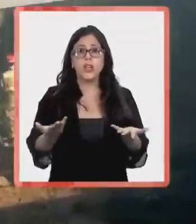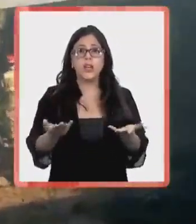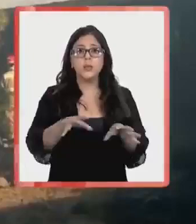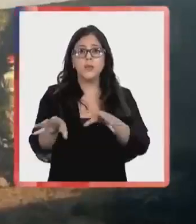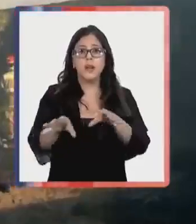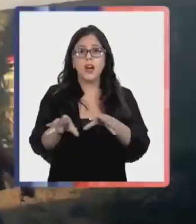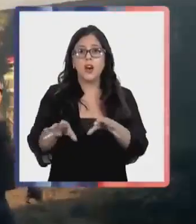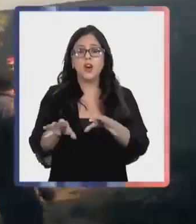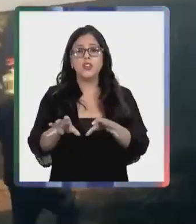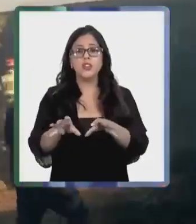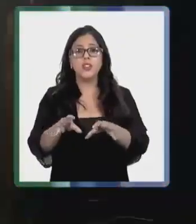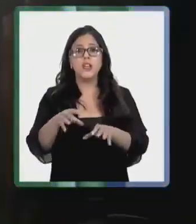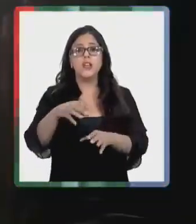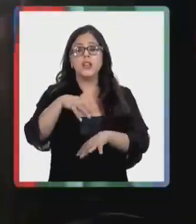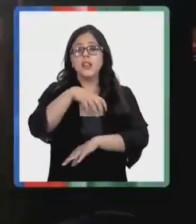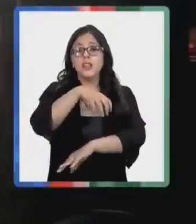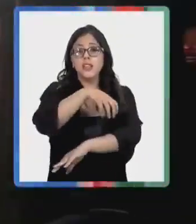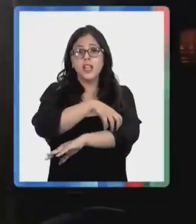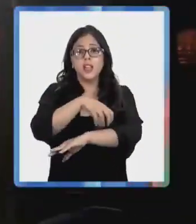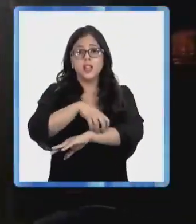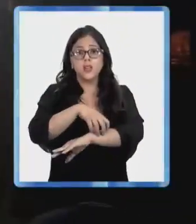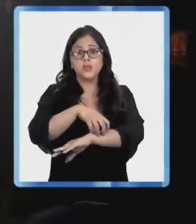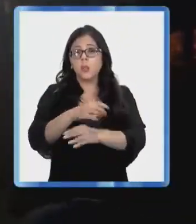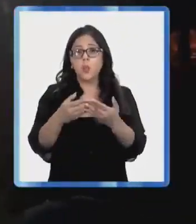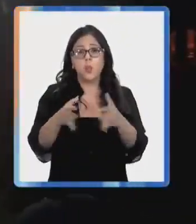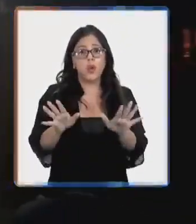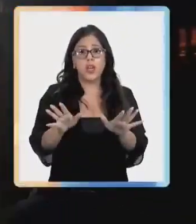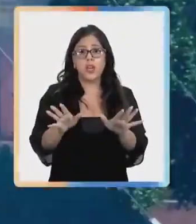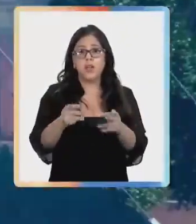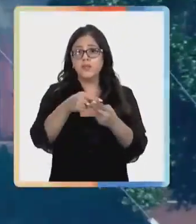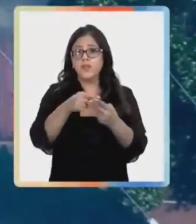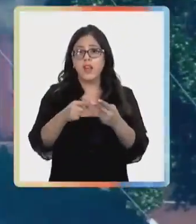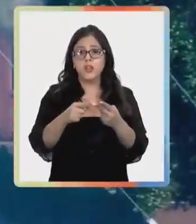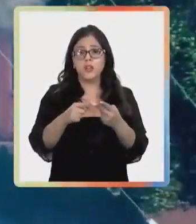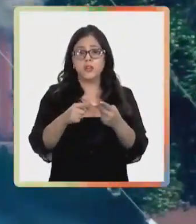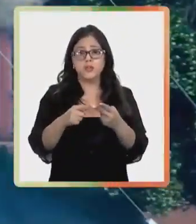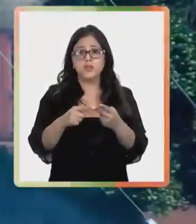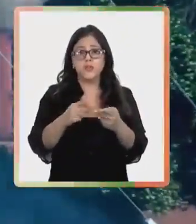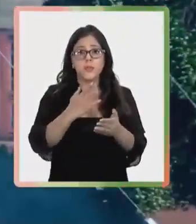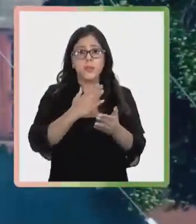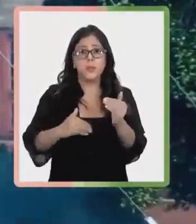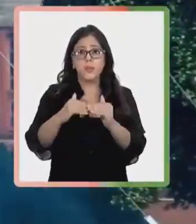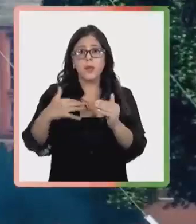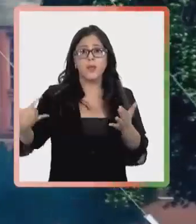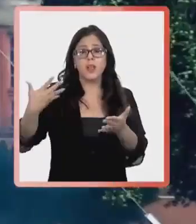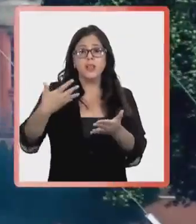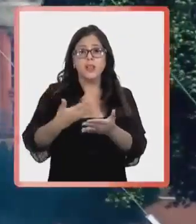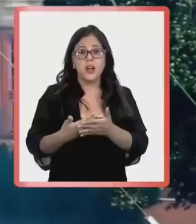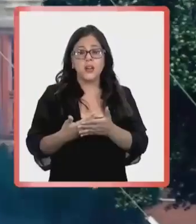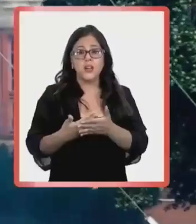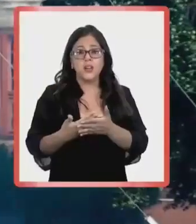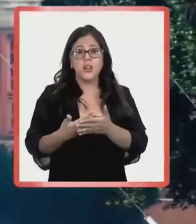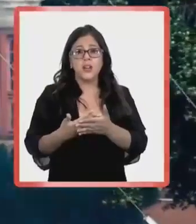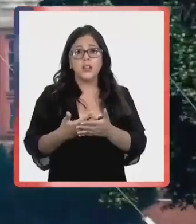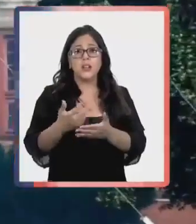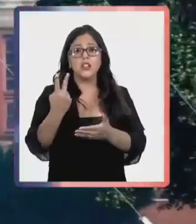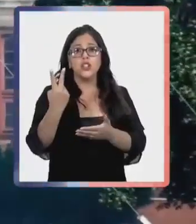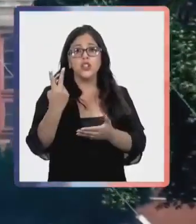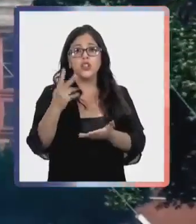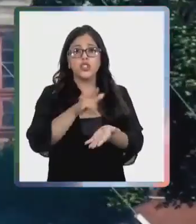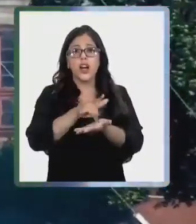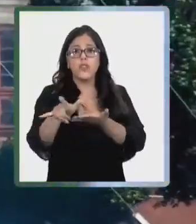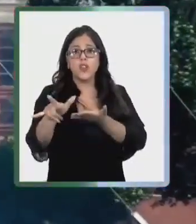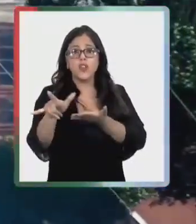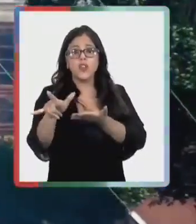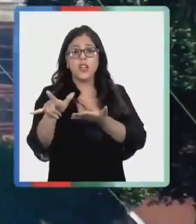utilización de recursos de O'Higgins en la región del Maule o del Maule en O'Higgins, como ha sucedido en este instante con la llegada de dos aviones AT